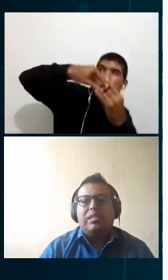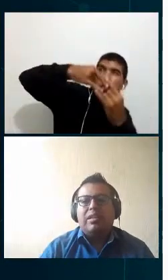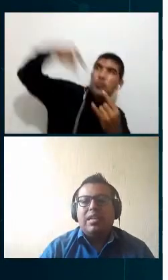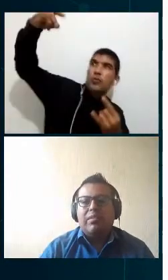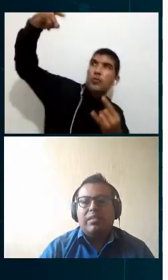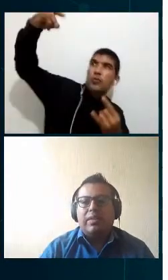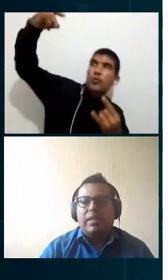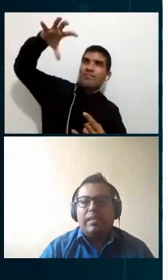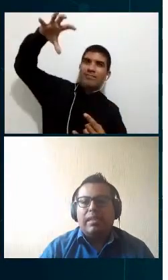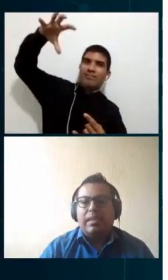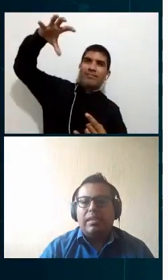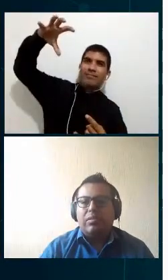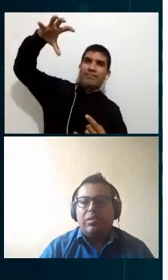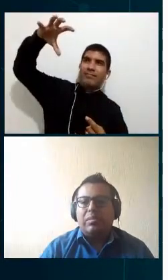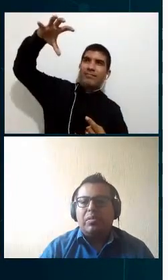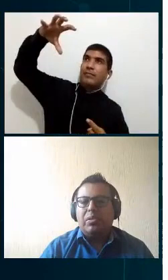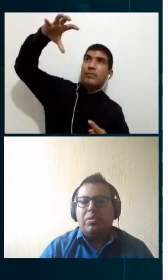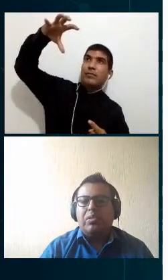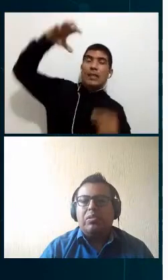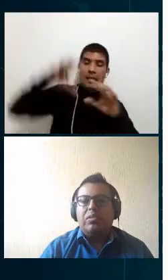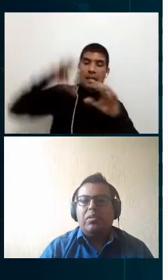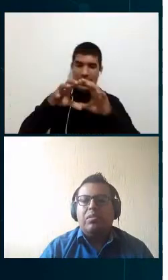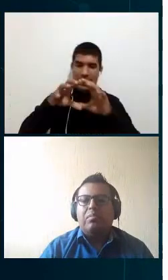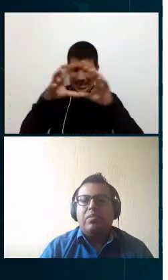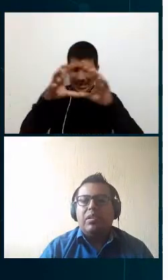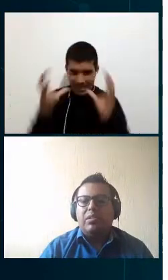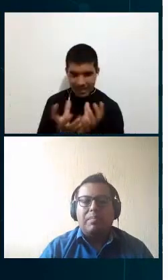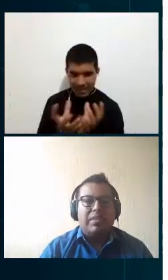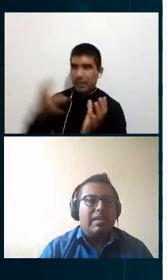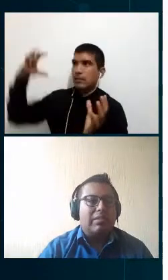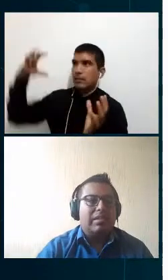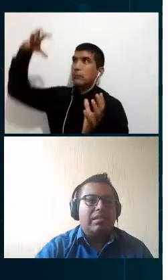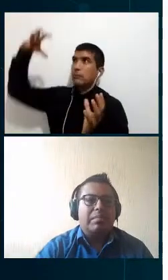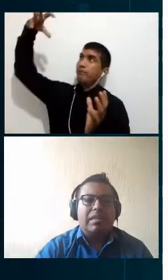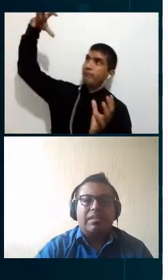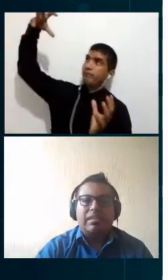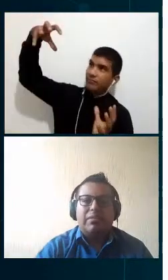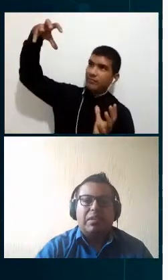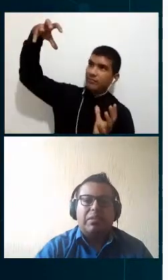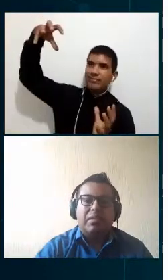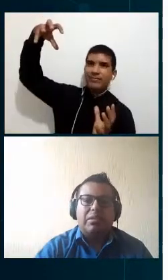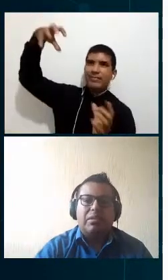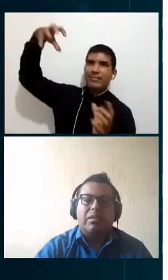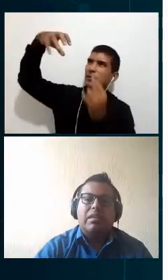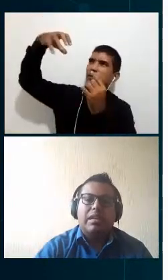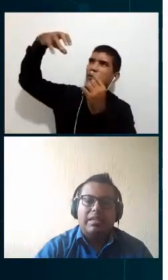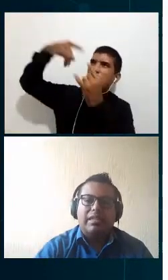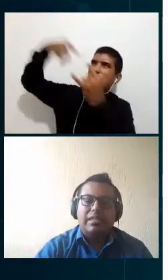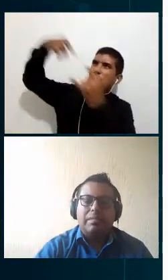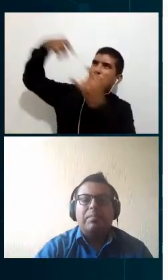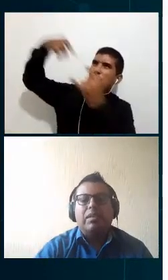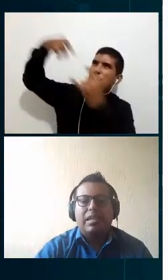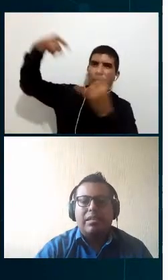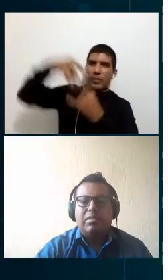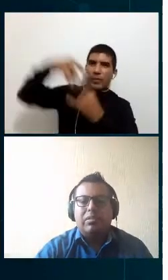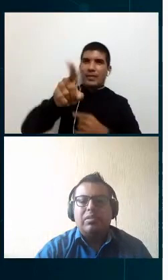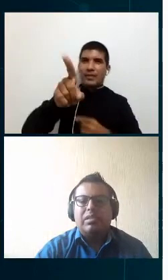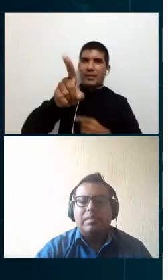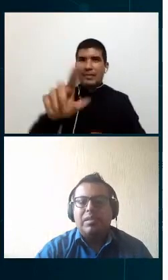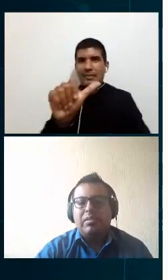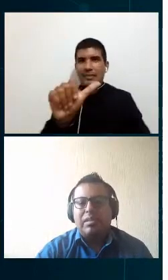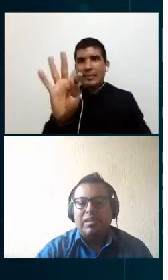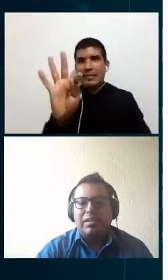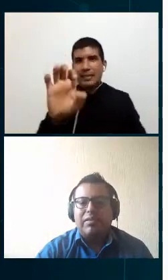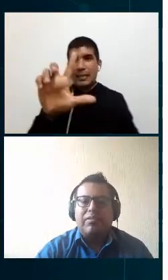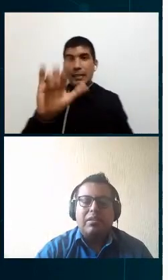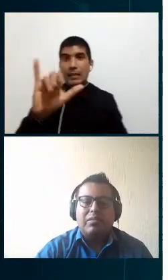consumo que están en nuestra base en nuestro repositorio histórico poderlos enviar a los determinantes de facturación hacia SAP que es nuestro